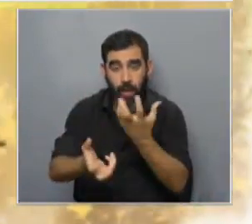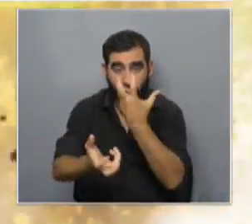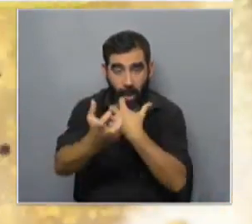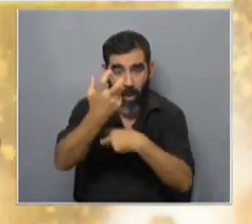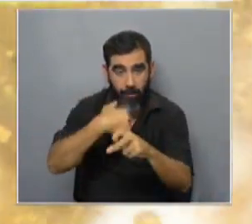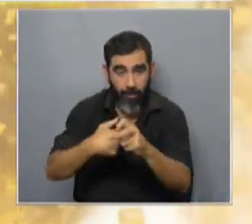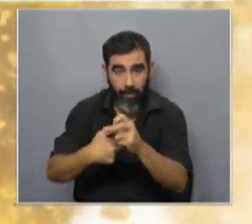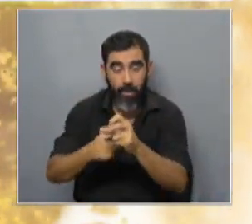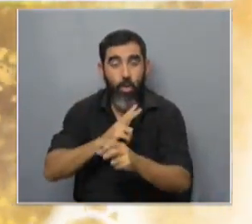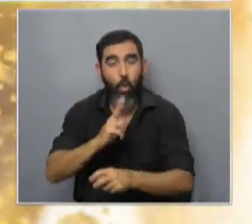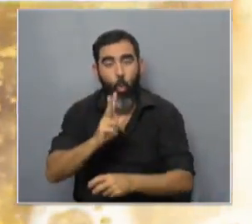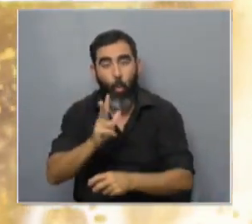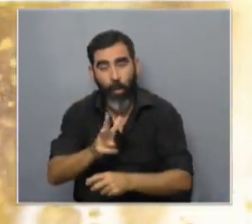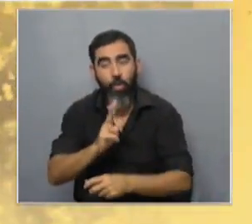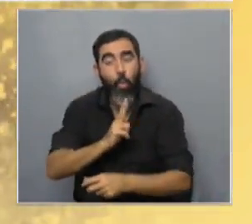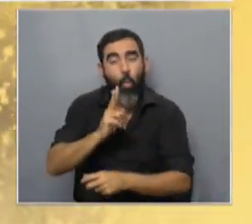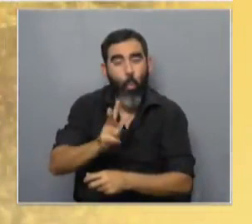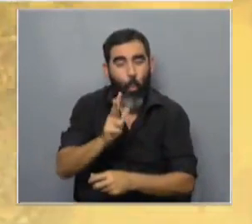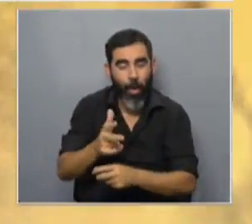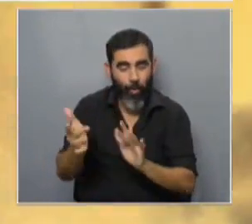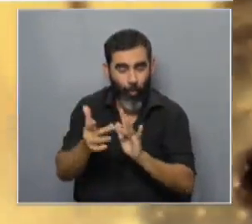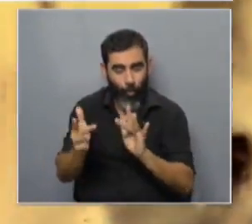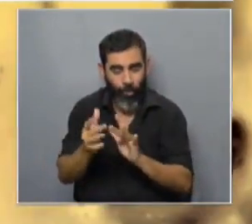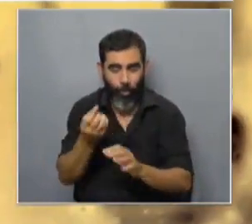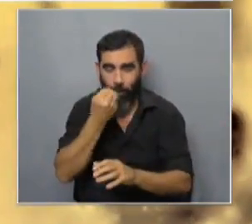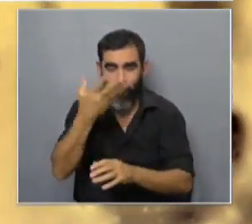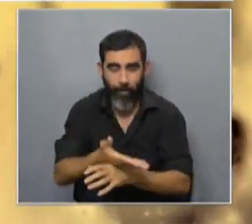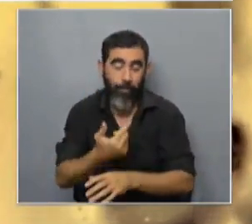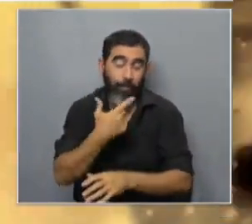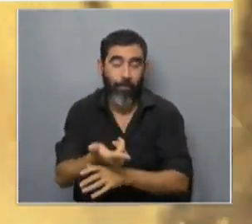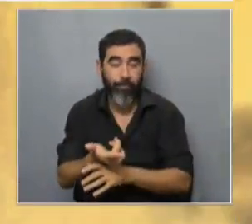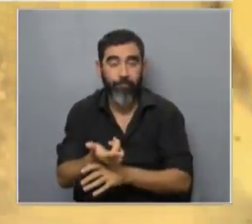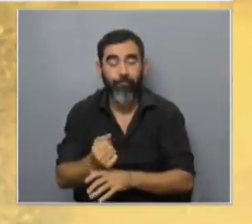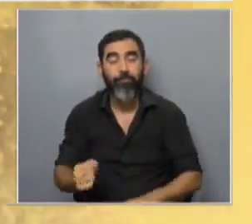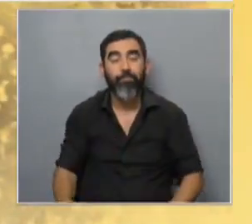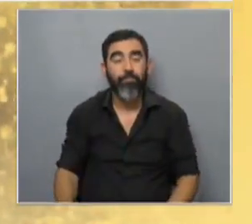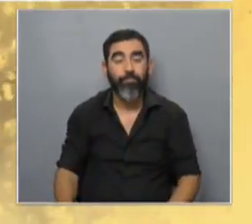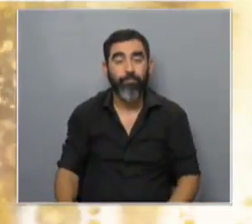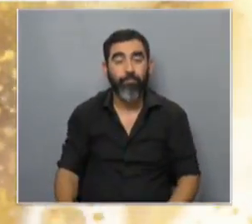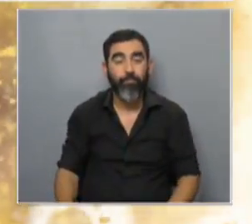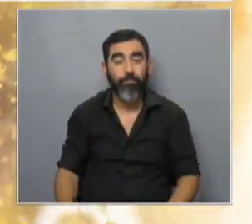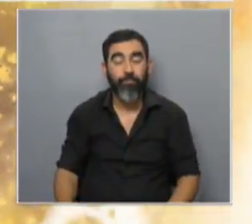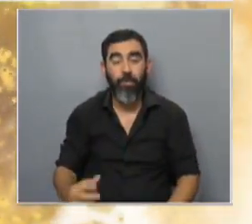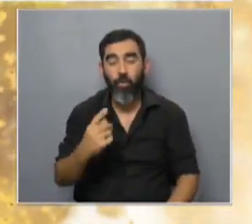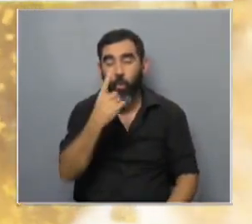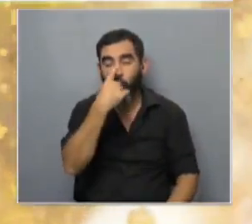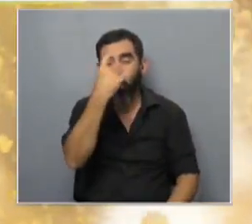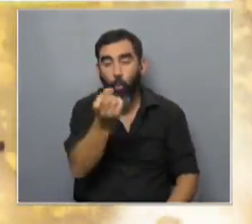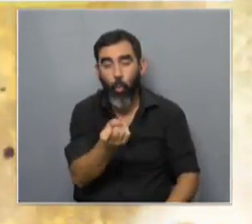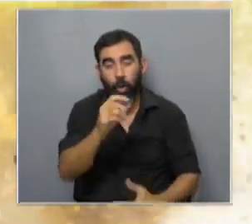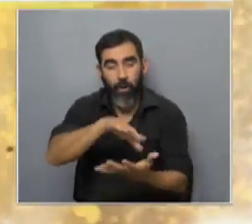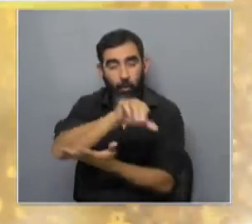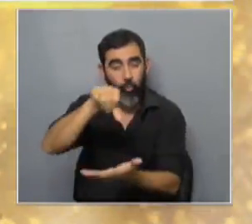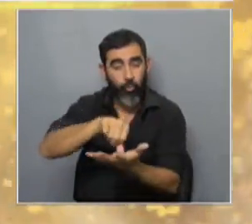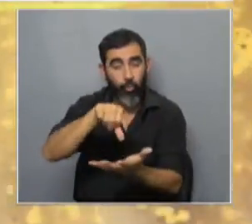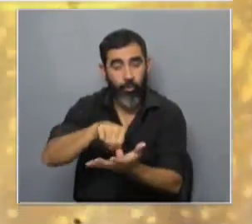hablando entre vecinos seres humanos claro exacto porque por ejemplo en la estación de Iña en las brujas donde